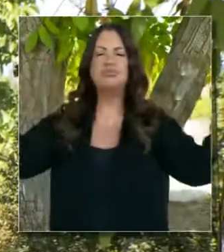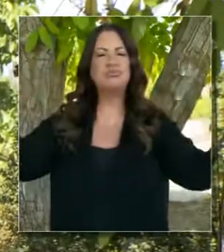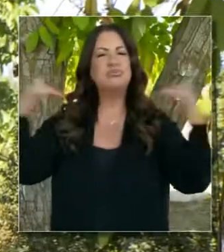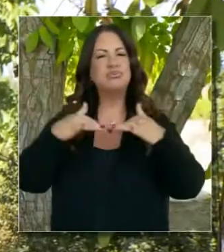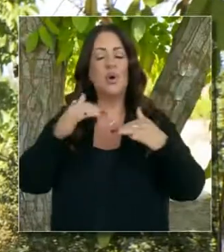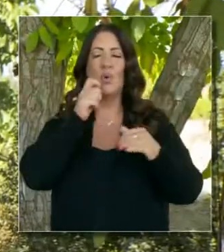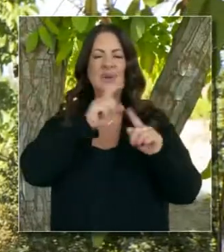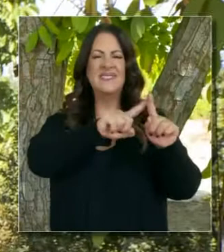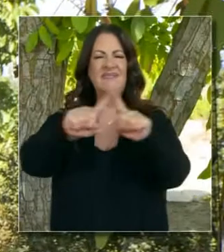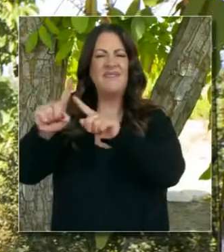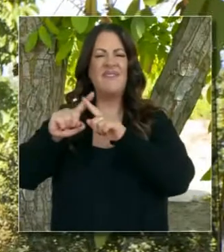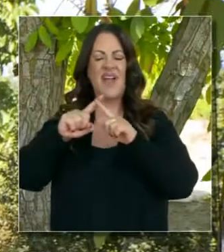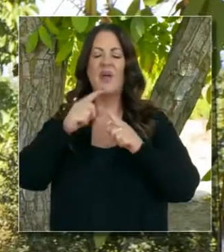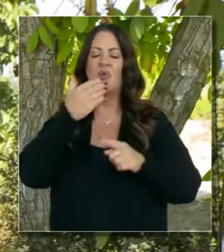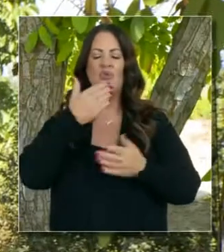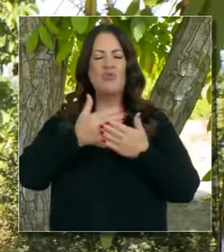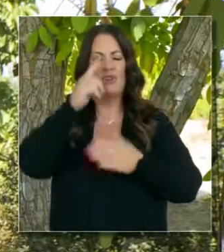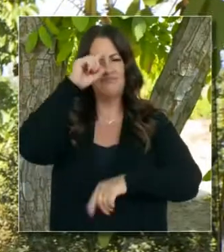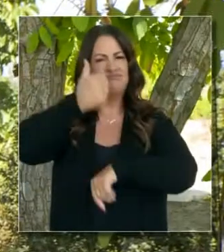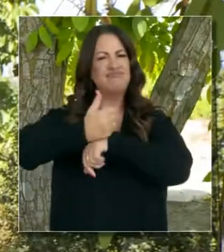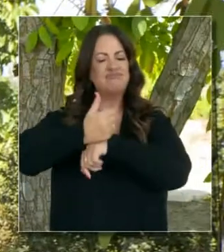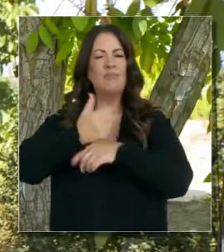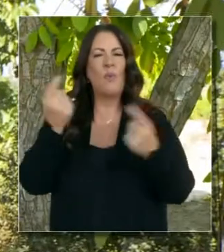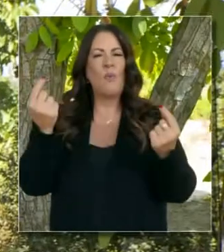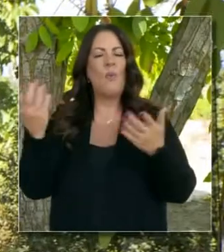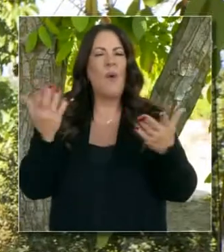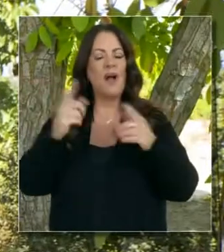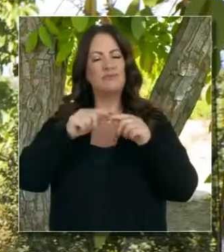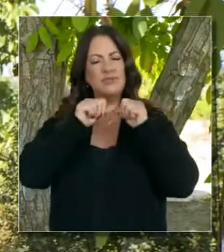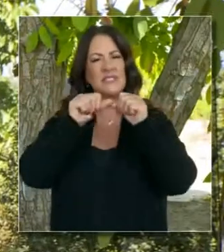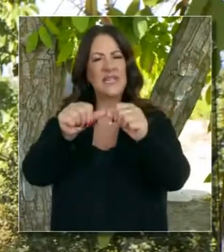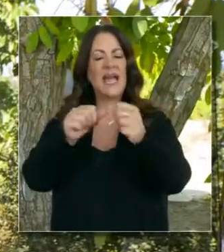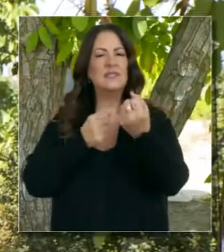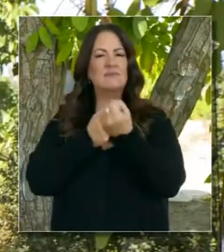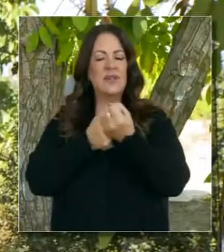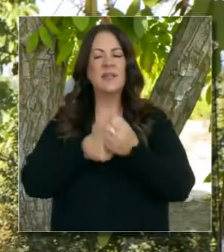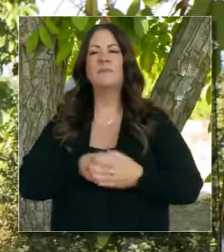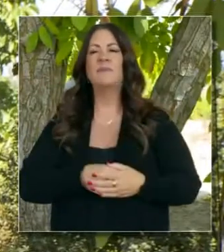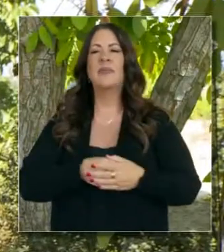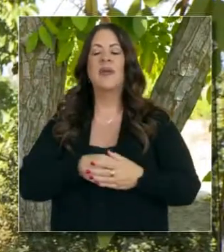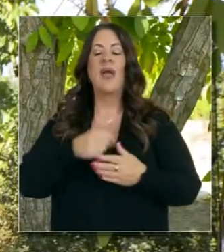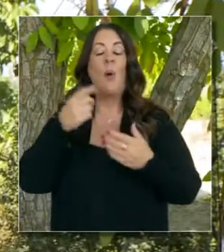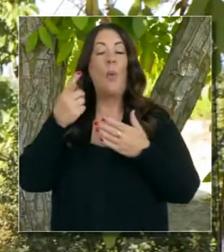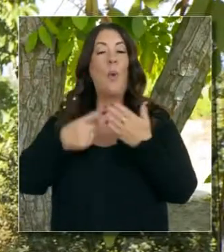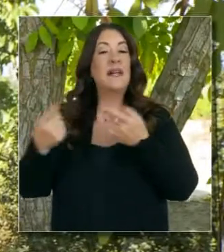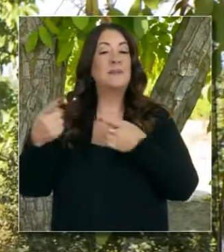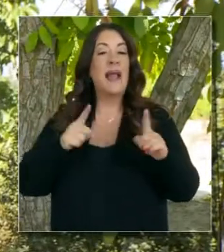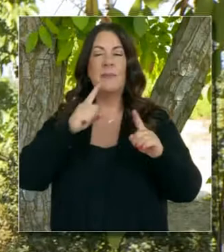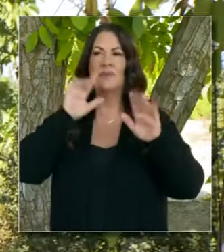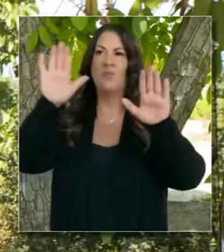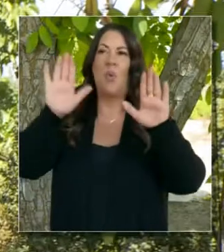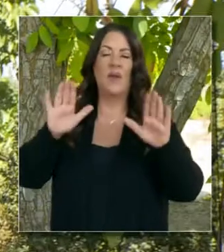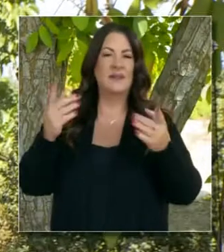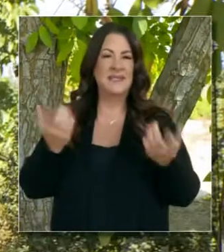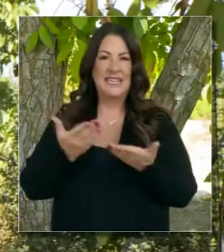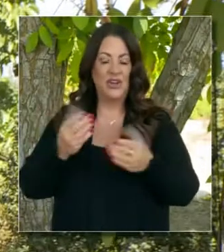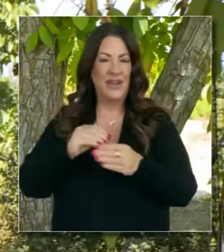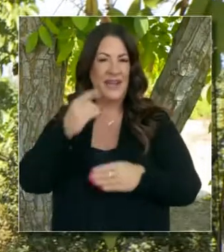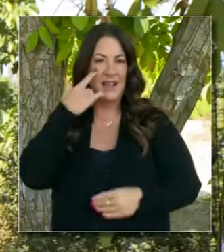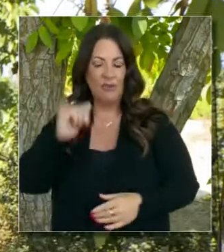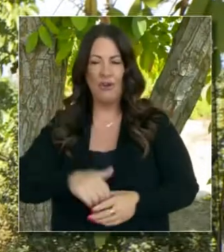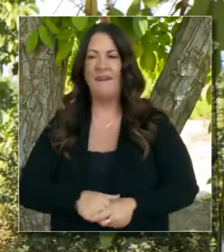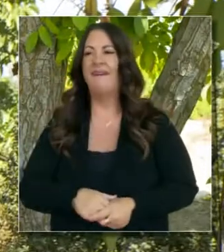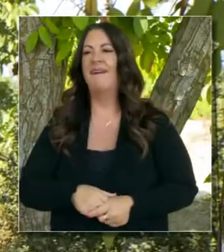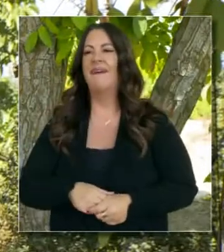diferencias para inculcar un modo de pensar de sostenibilidad, concentrarnos en cosas a corto plazo que ya